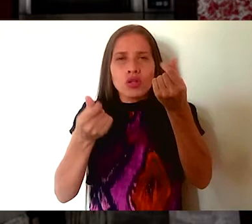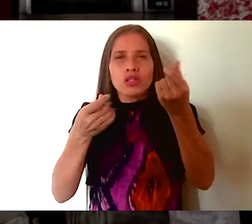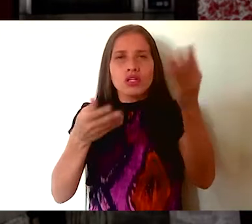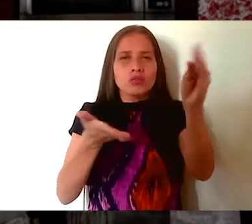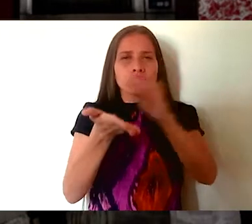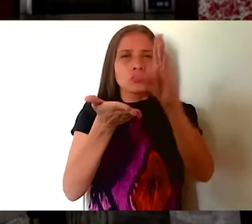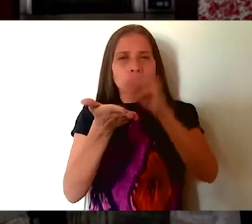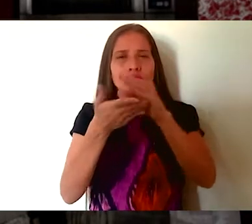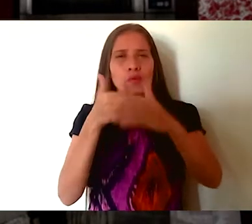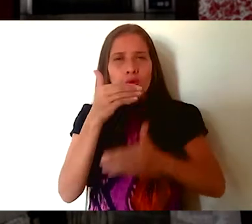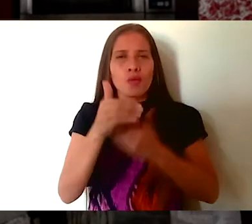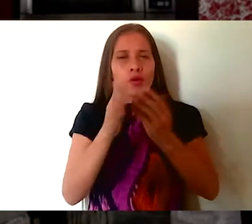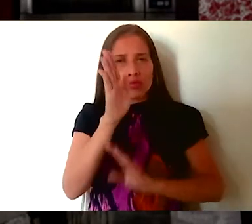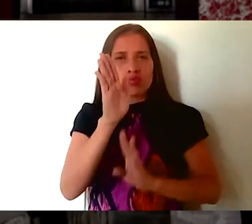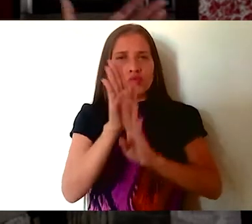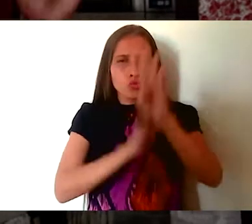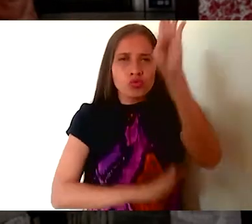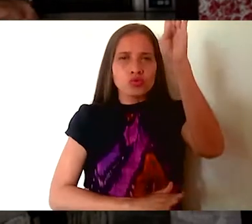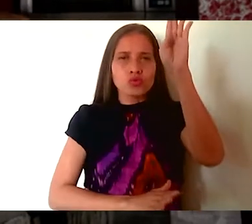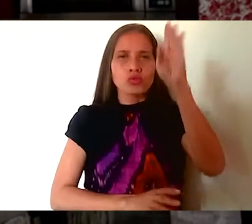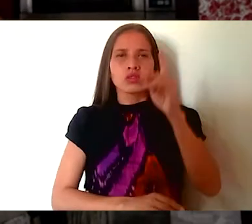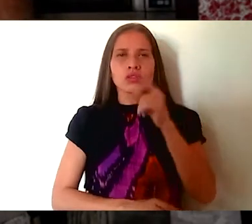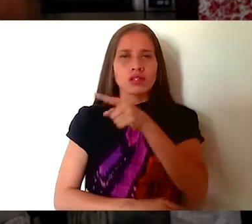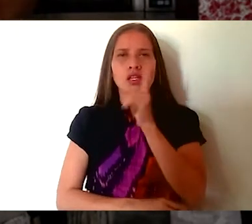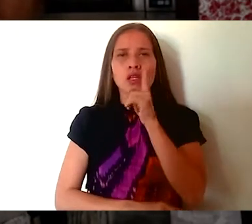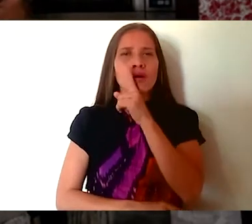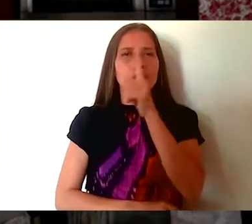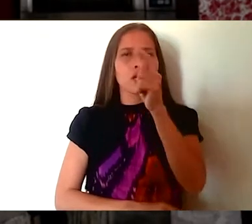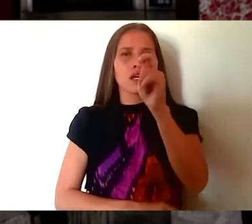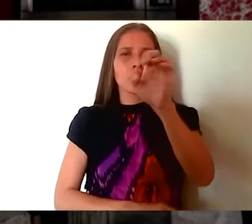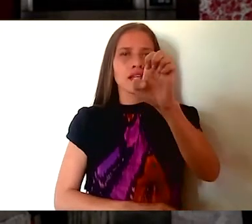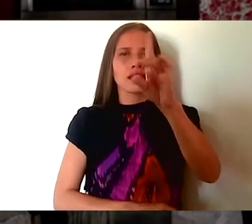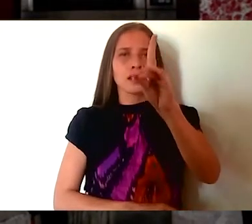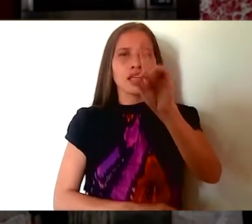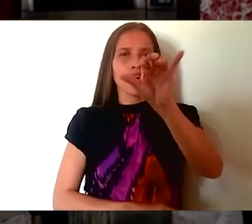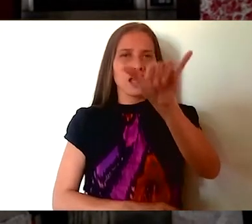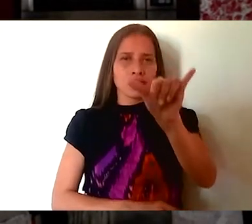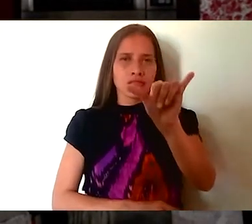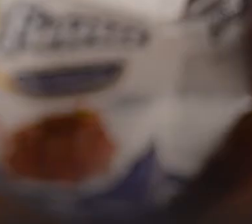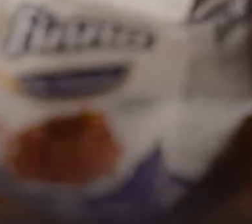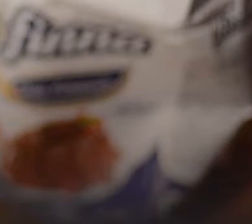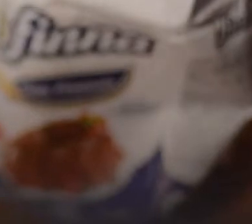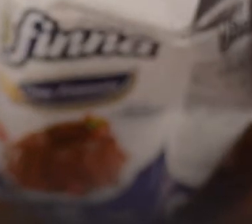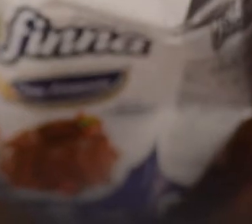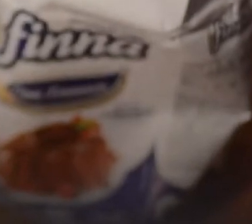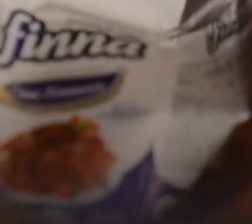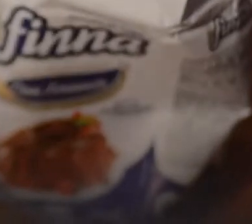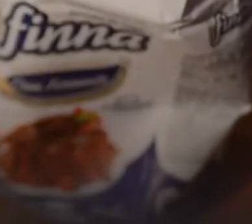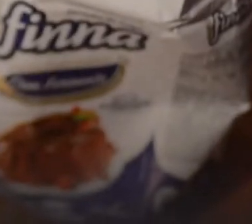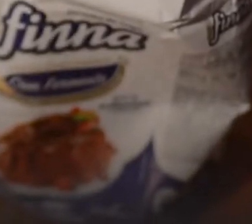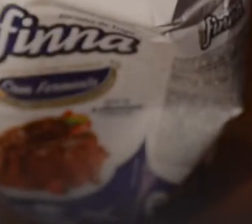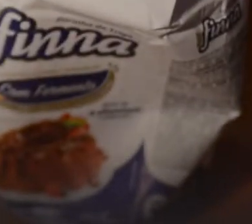y con un poco del financiamiento y otro poquito más nosotros logramos un parerón. Música